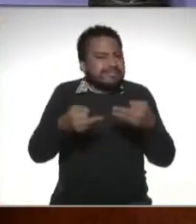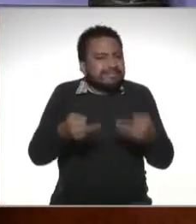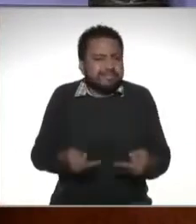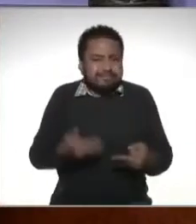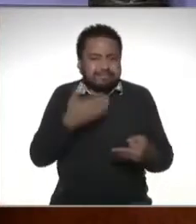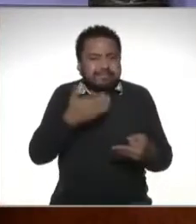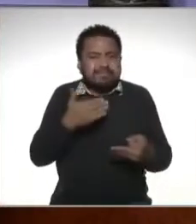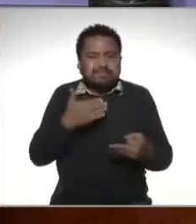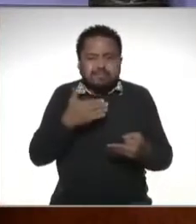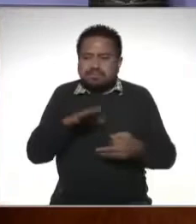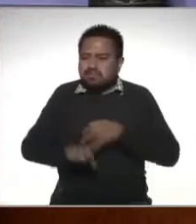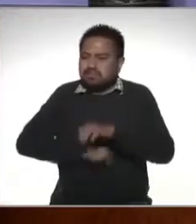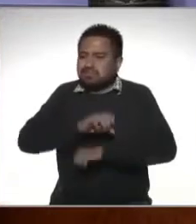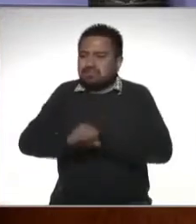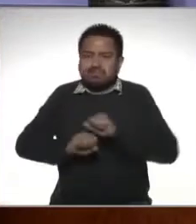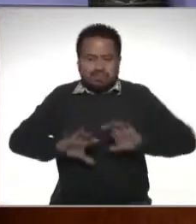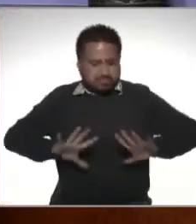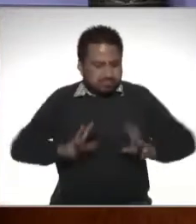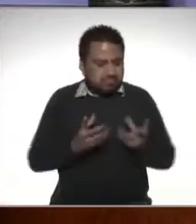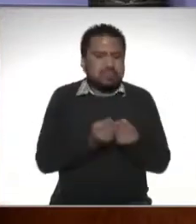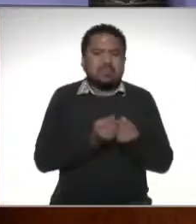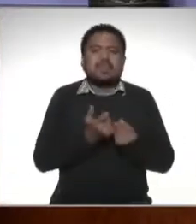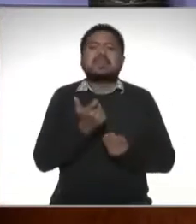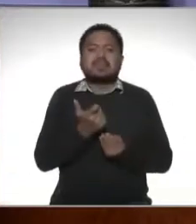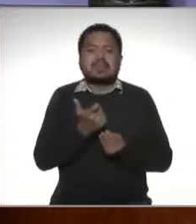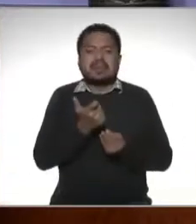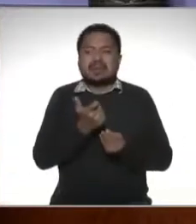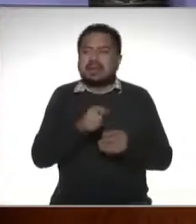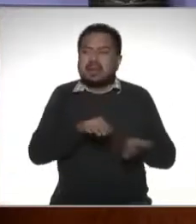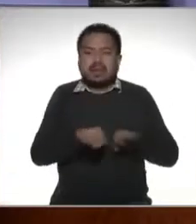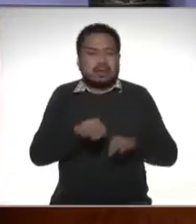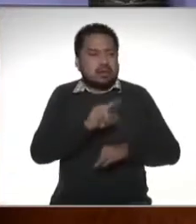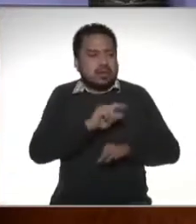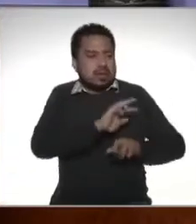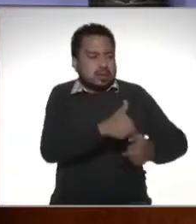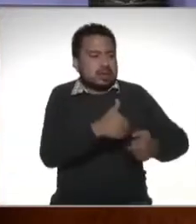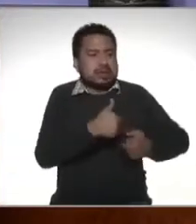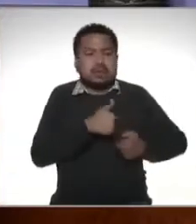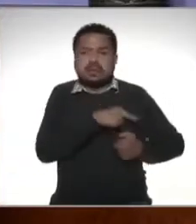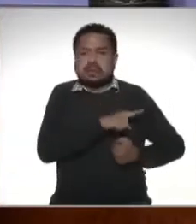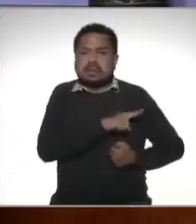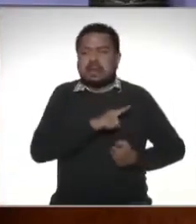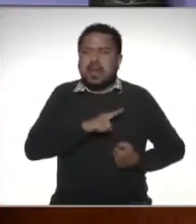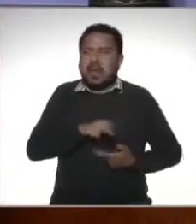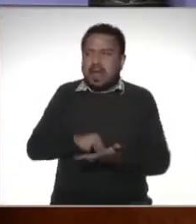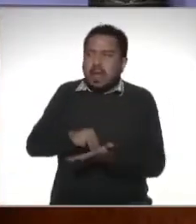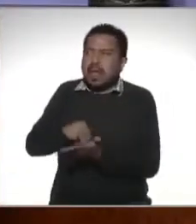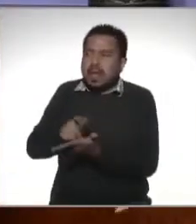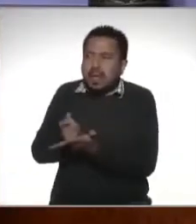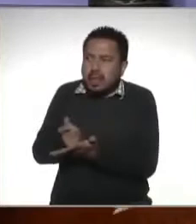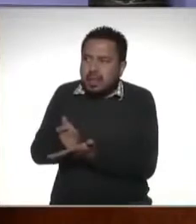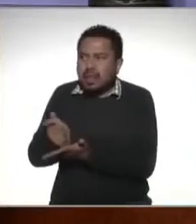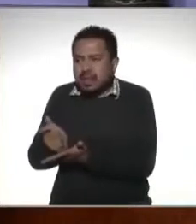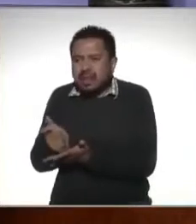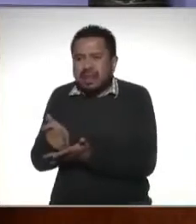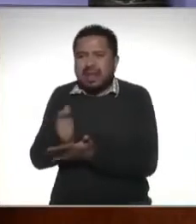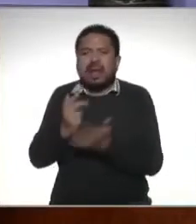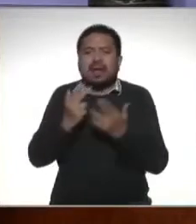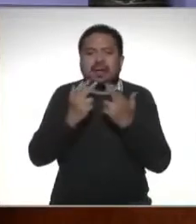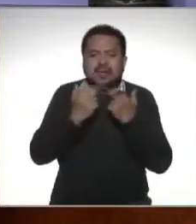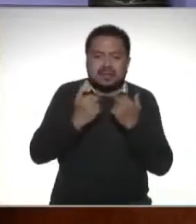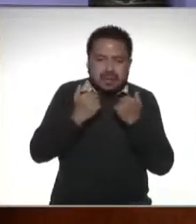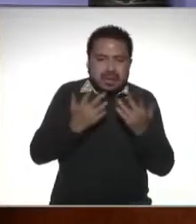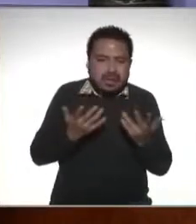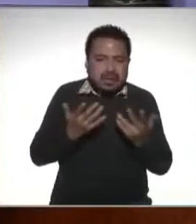la recaudación y que no el trabajador reciba el dinero y él tenga que ir a hacer su pago o hacienda